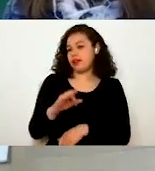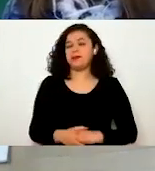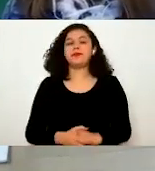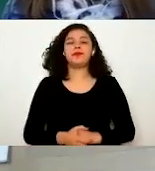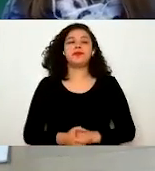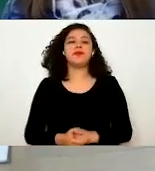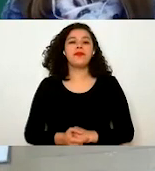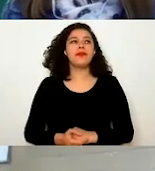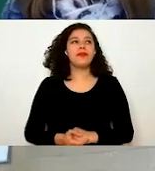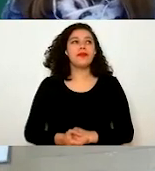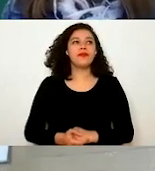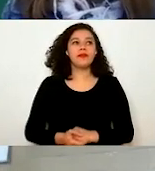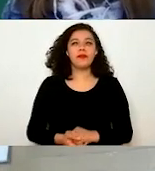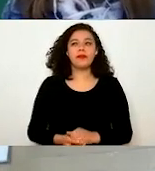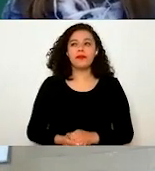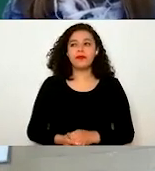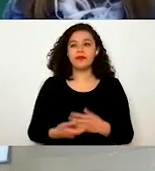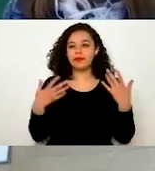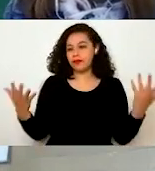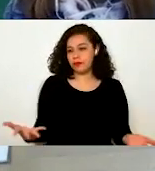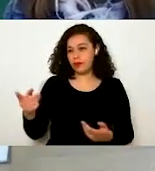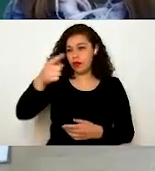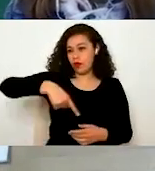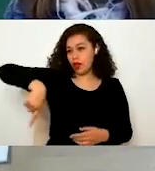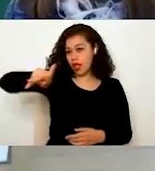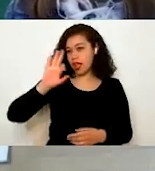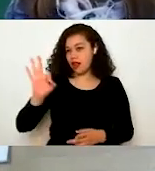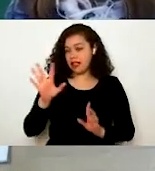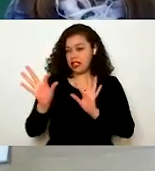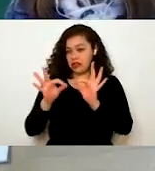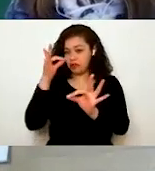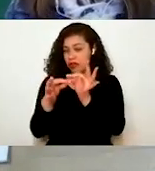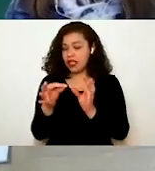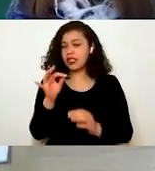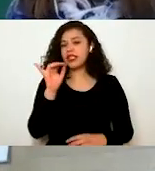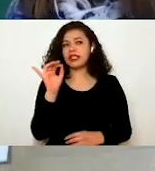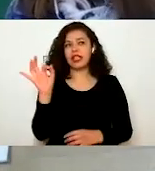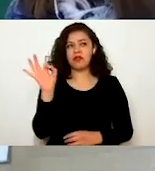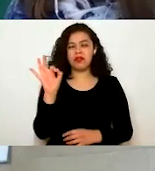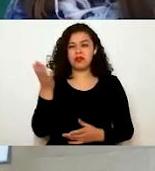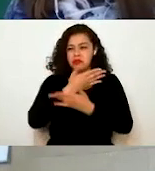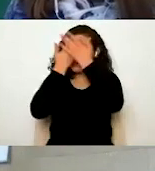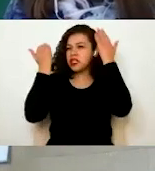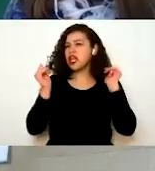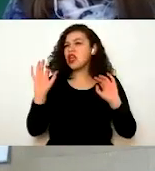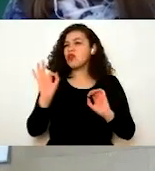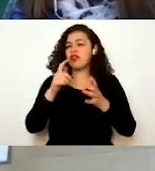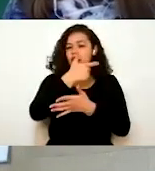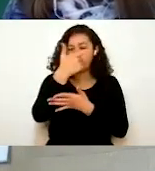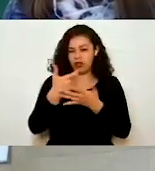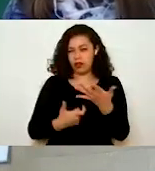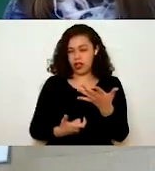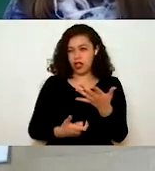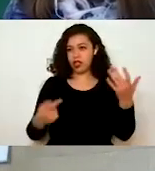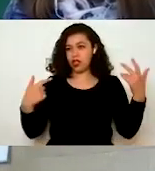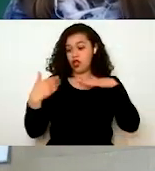Esto a ustedes puede que sea en el momento. Si tienen, no sé, a lo mejor una duda contable, yo mesa